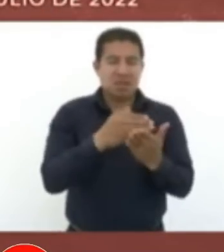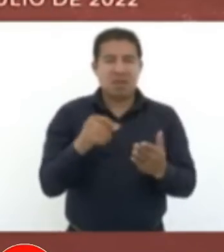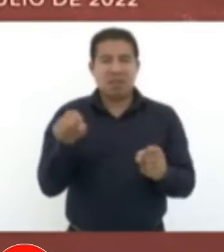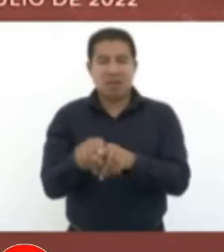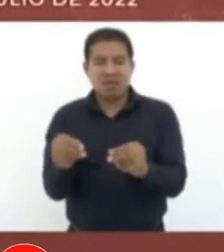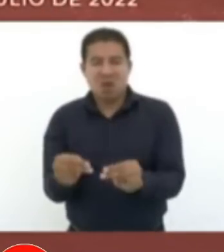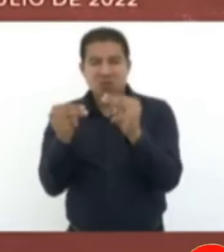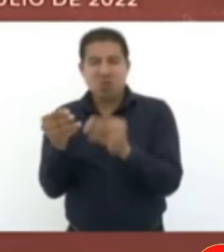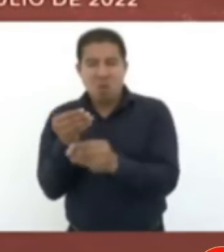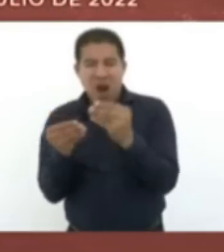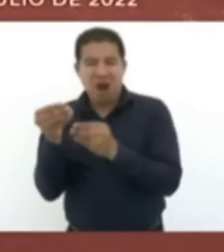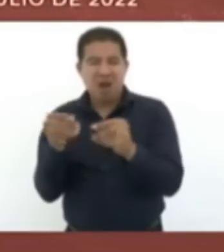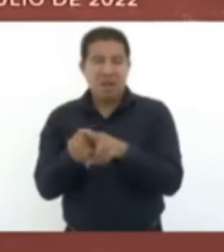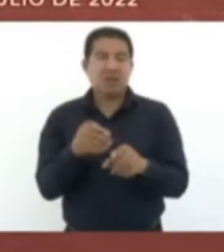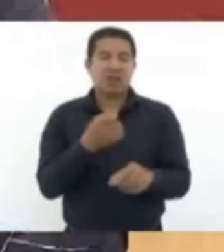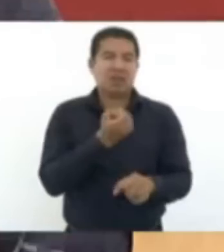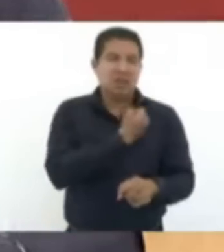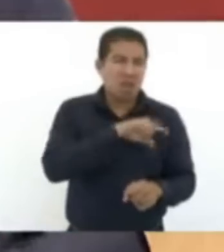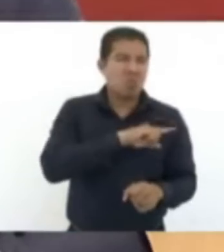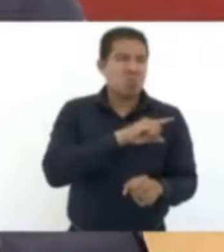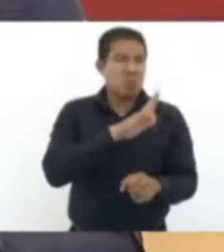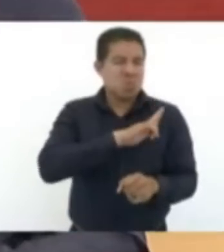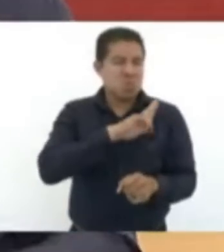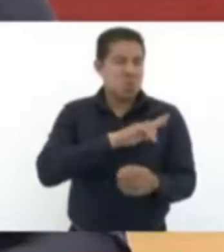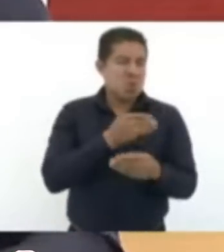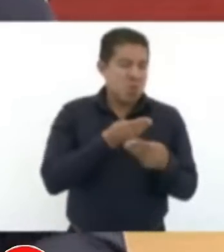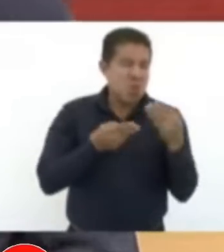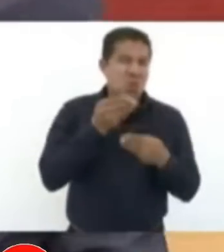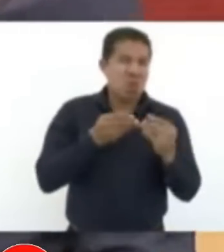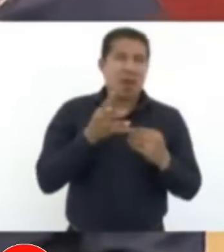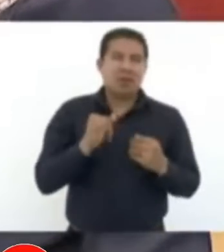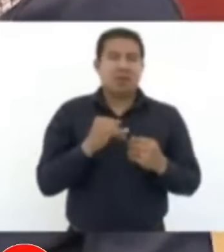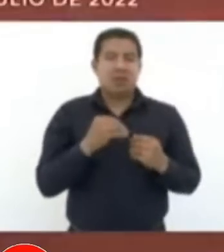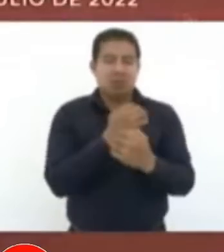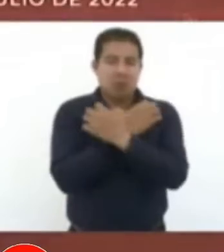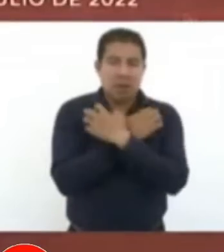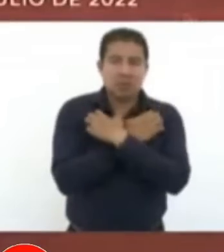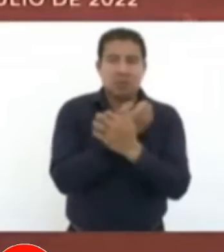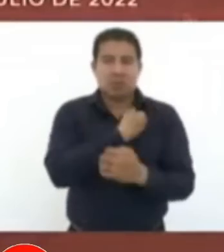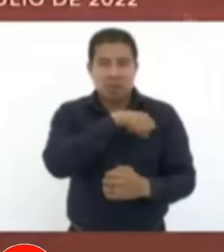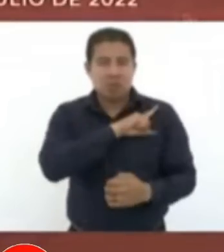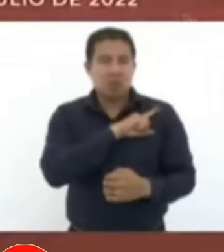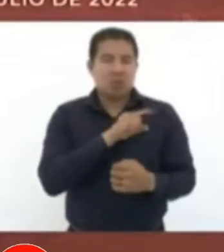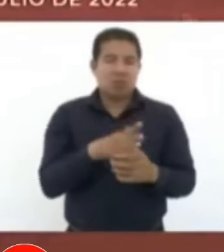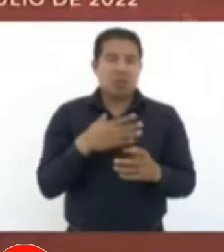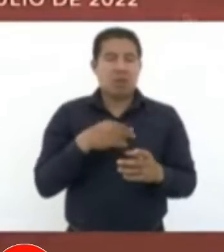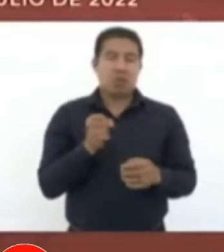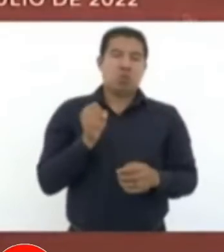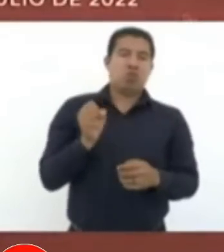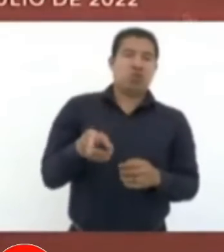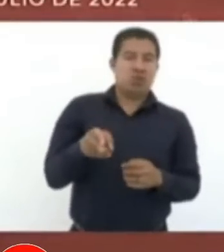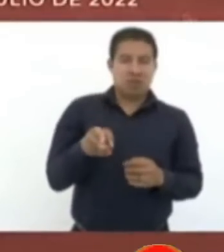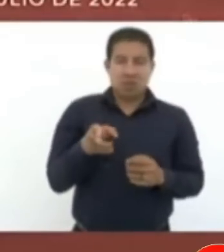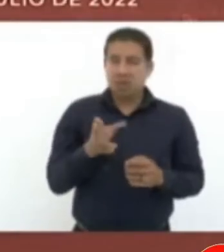para ellos, la educación y la salud eran privilegios.